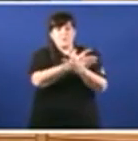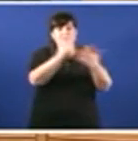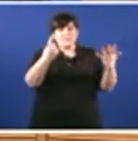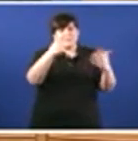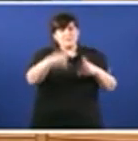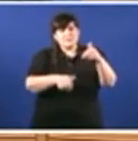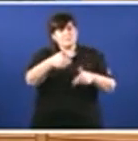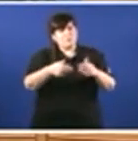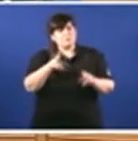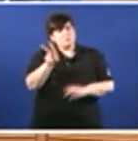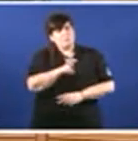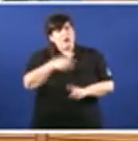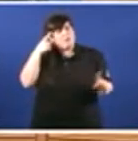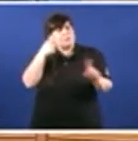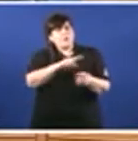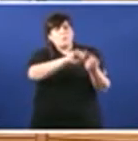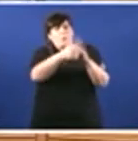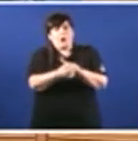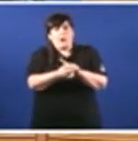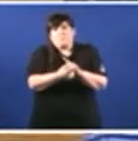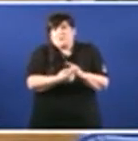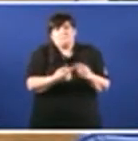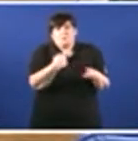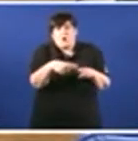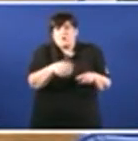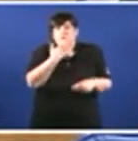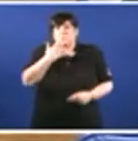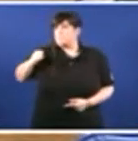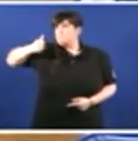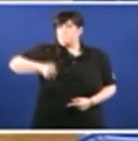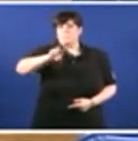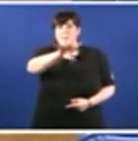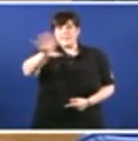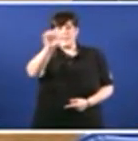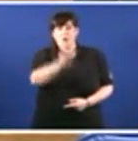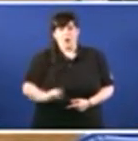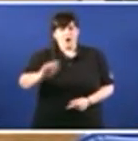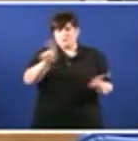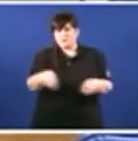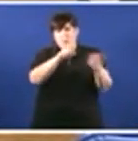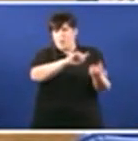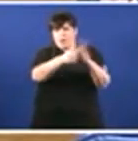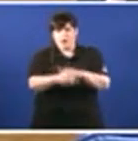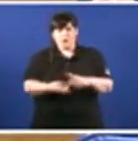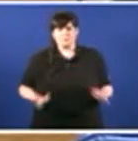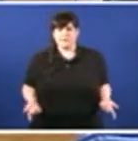durante 25 anos Sorprende, señoría que vostedes que vostedes Cambiaron nada máis e nada